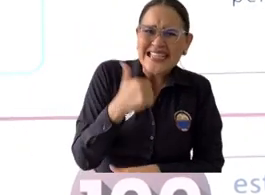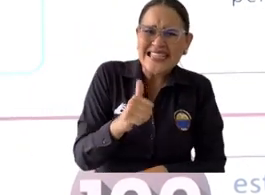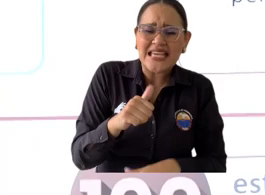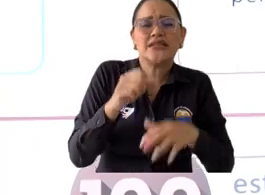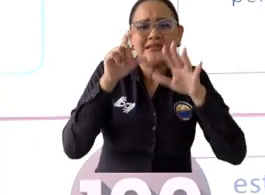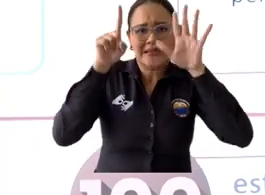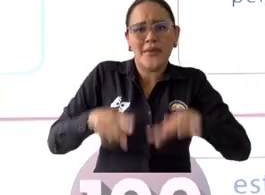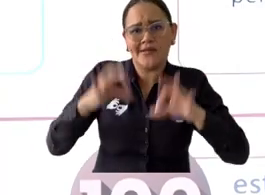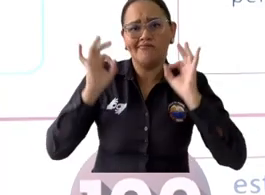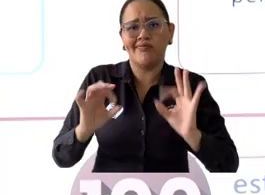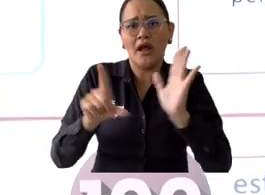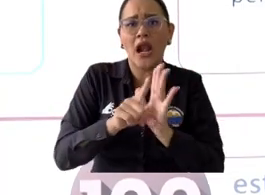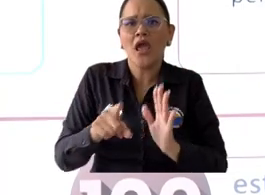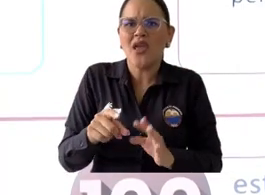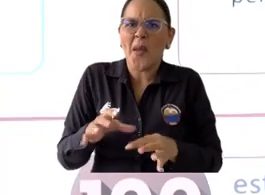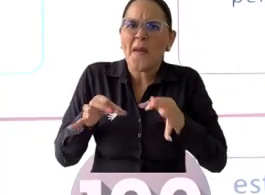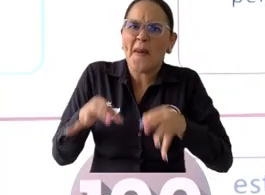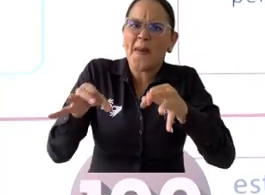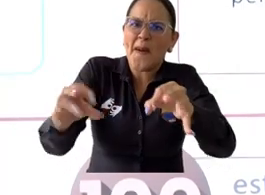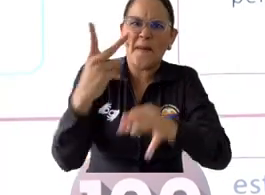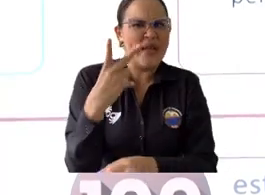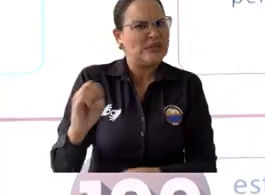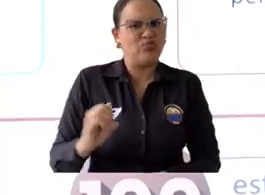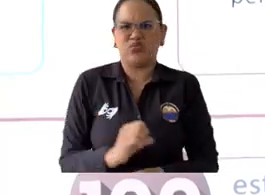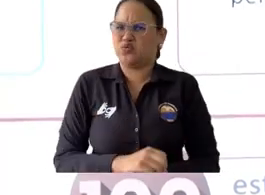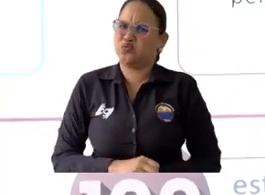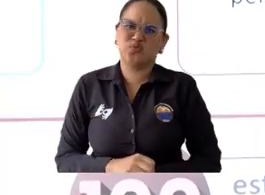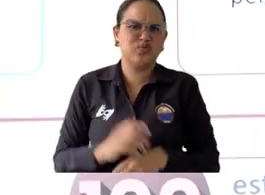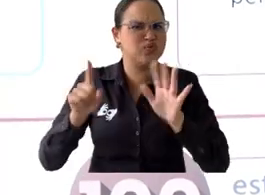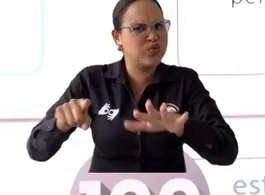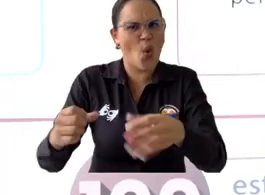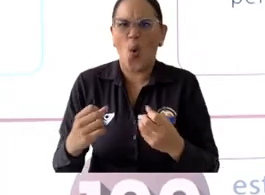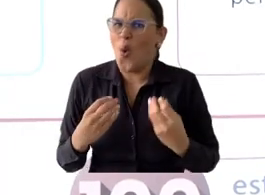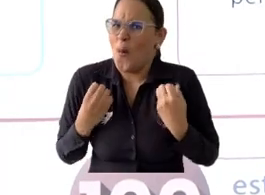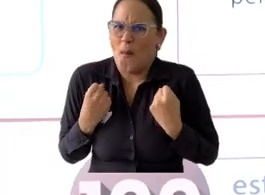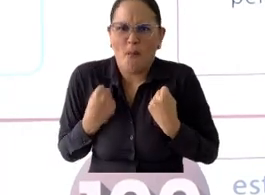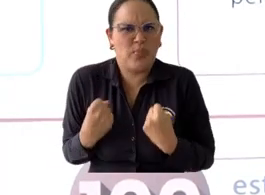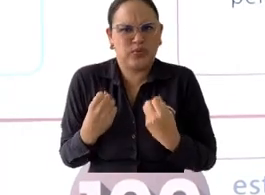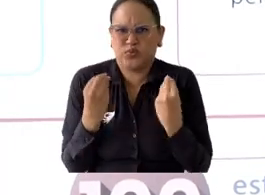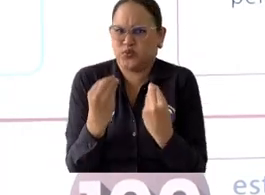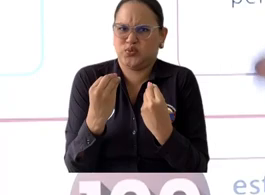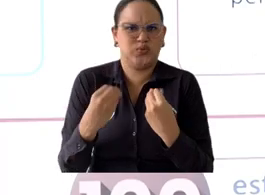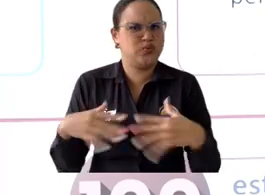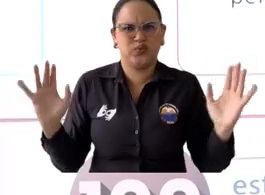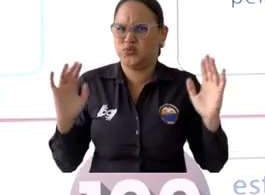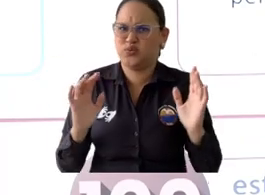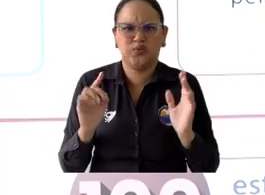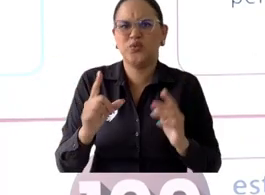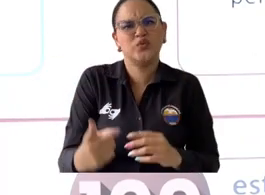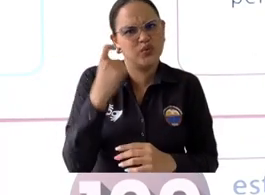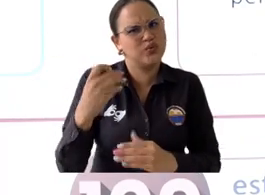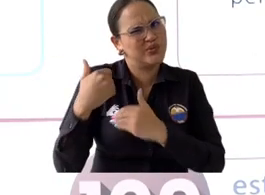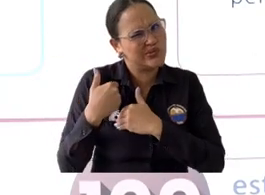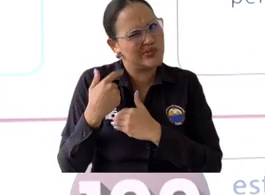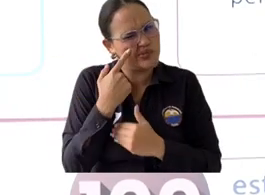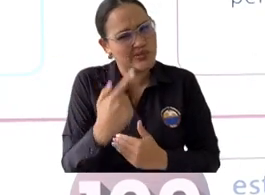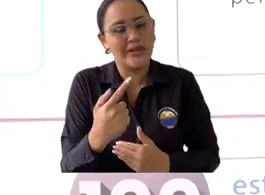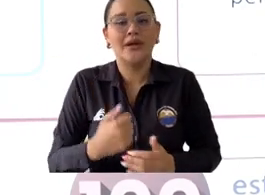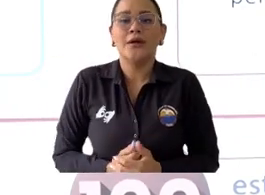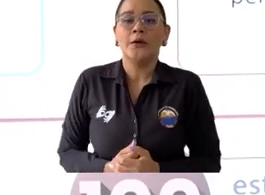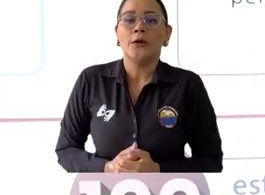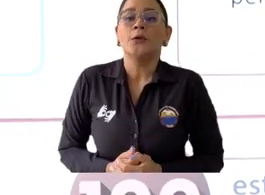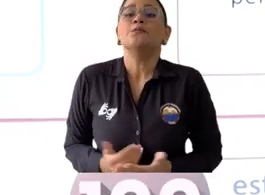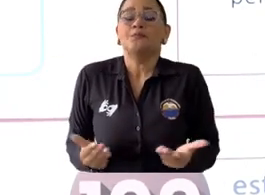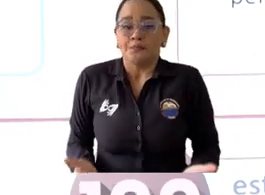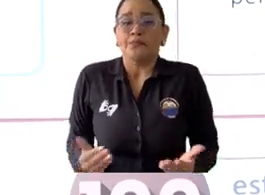responsable de parte de la institución. Nosotros, pensando en la situación de la pandemia, flexibilizamos el ingreso, el reingreso. En muchos casos, algunos